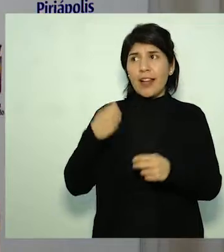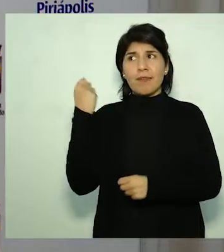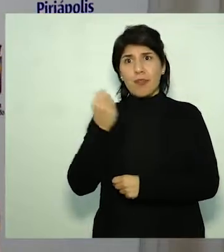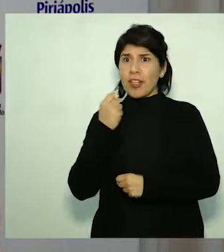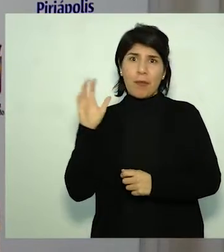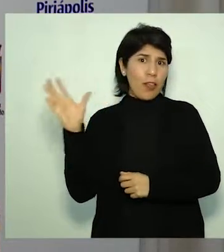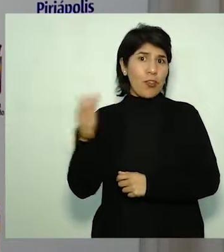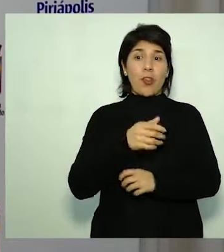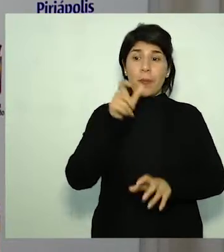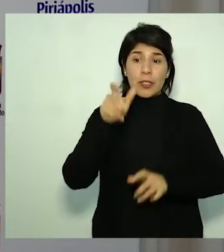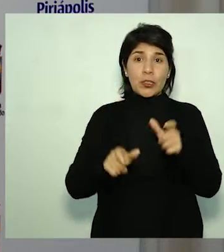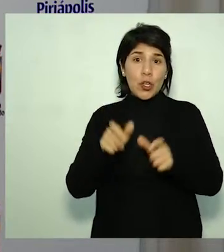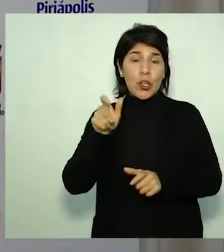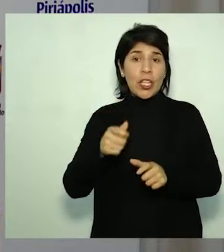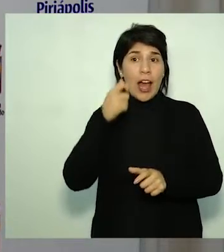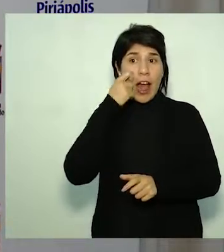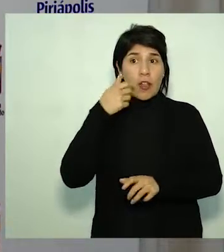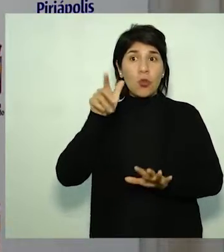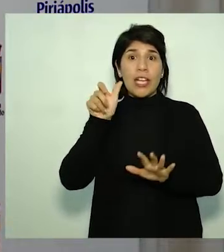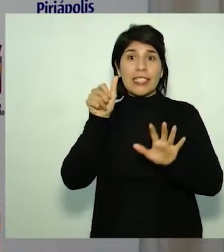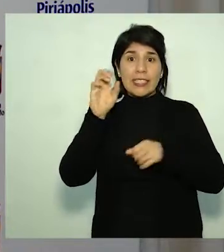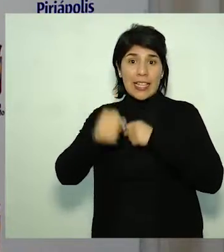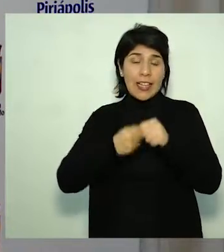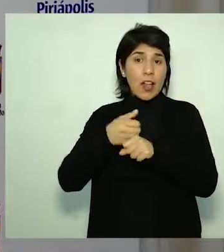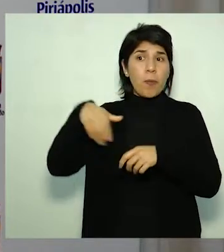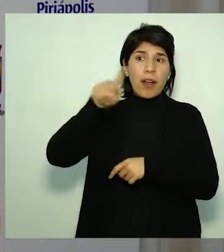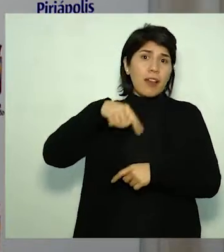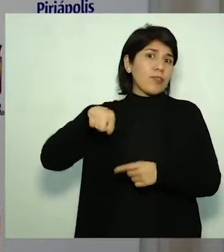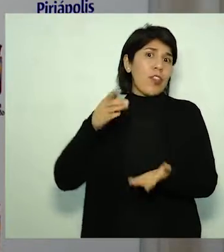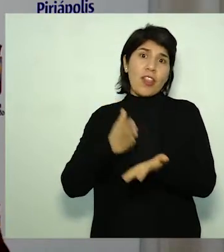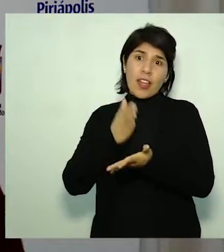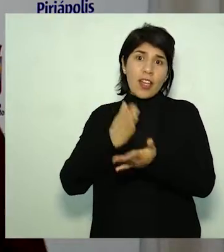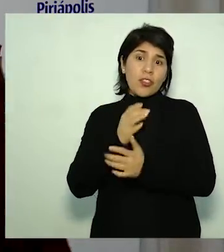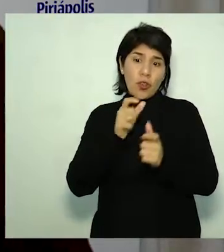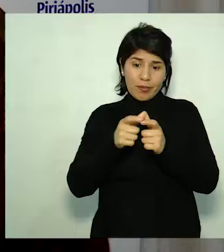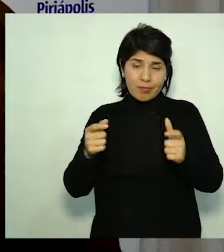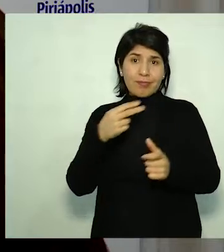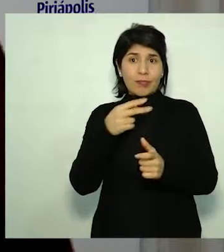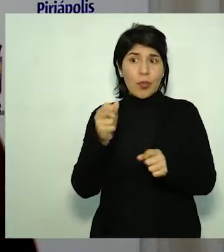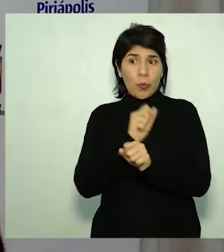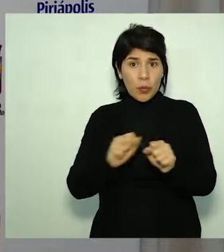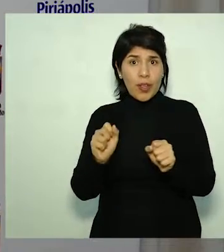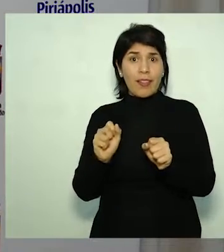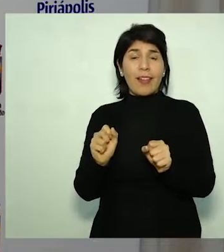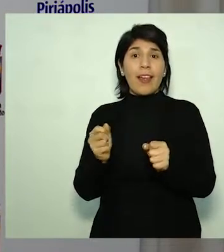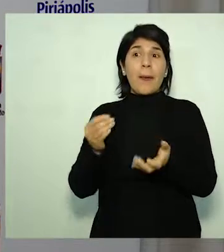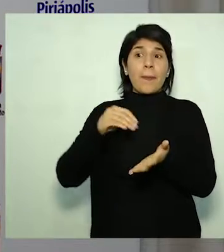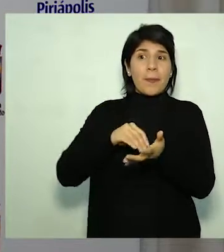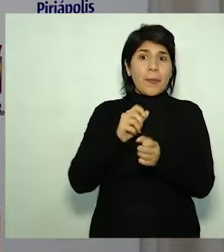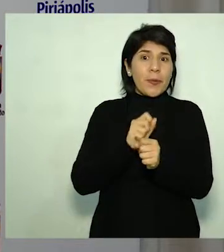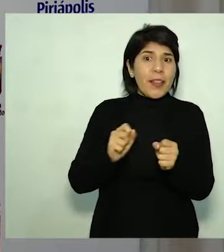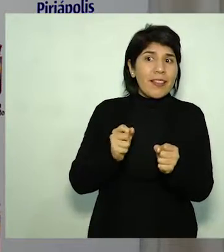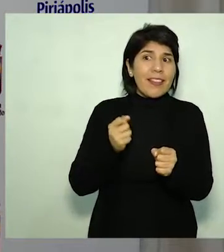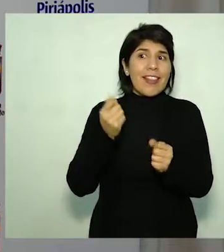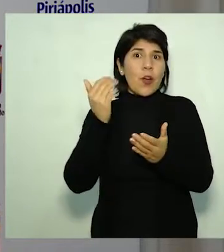especialmente, para toda la población. Los mayores de 60 años tienen todos el derecho de afiliarse a la tarjeta dorada y